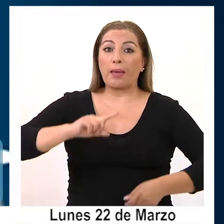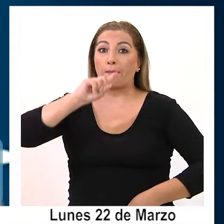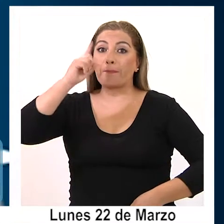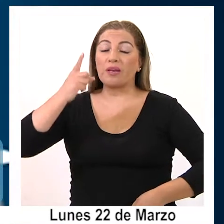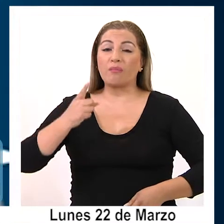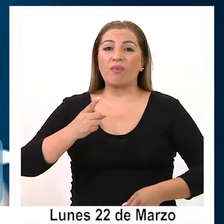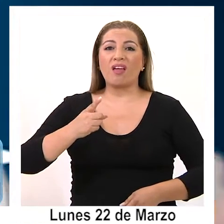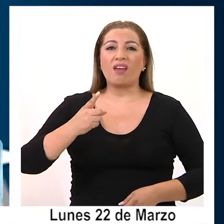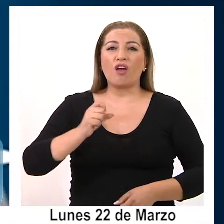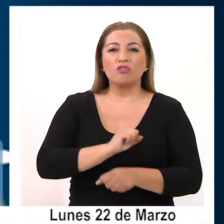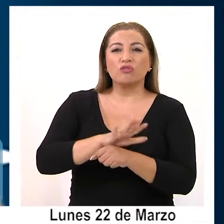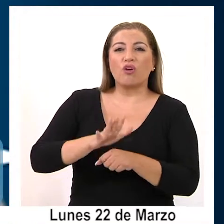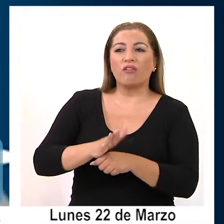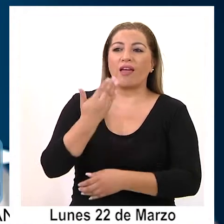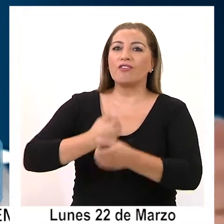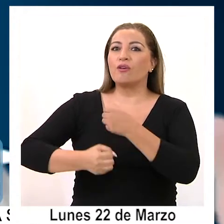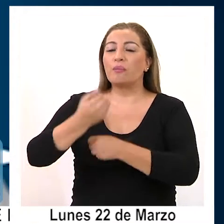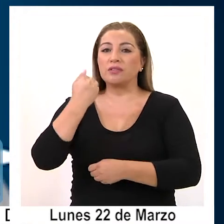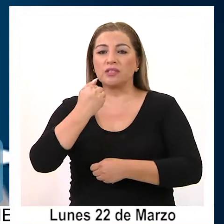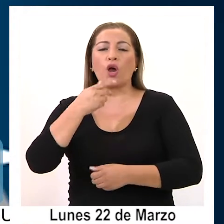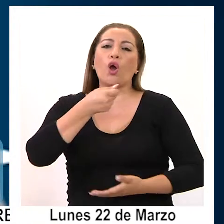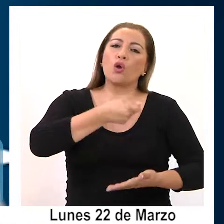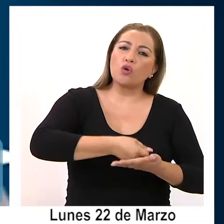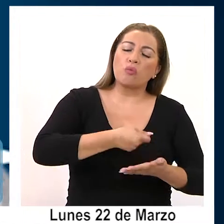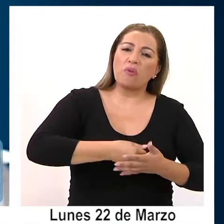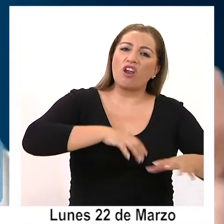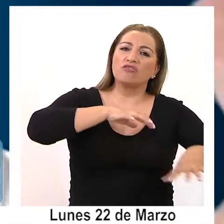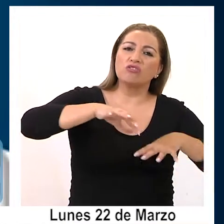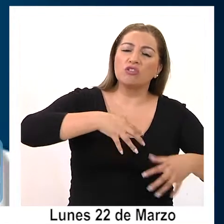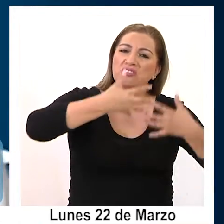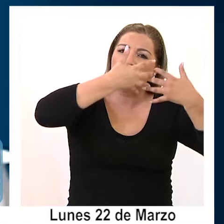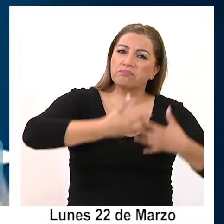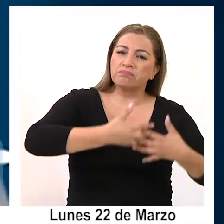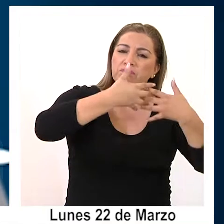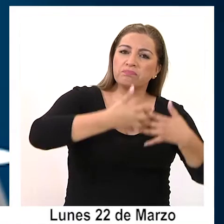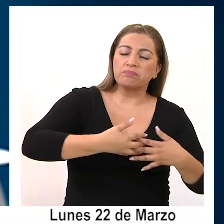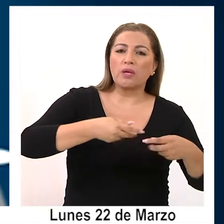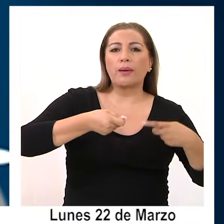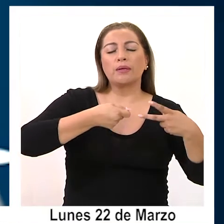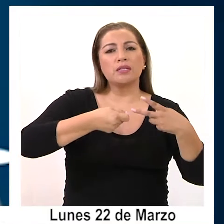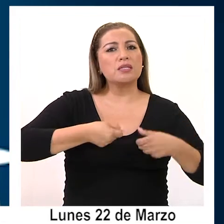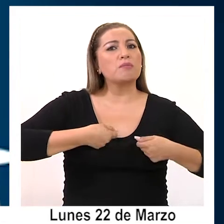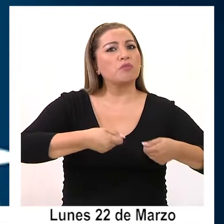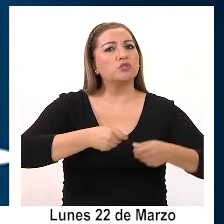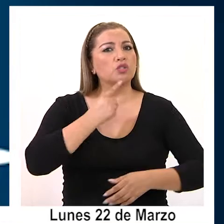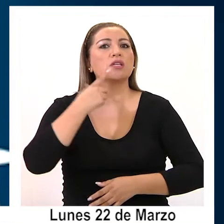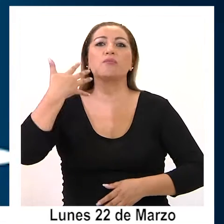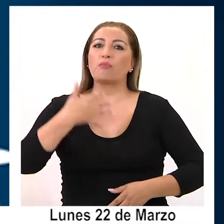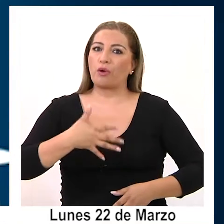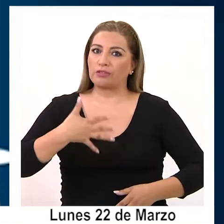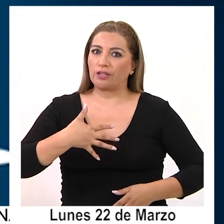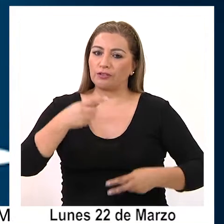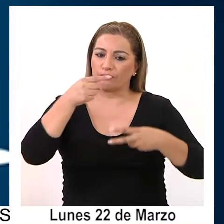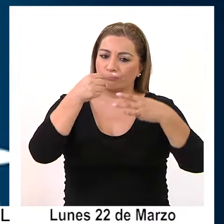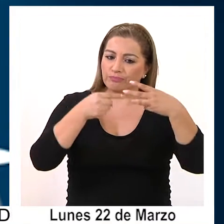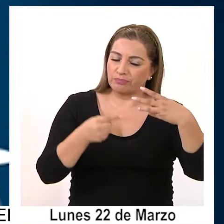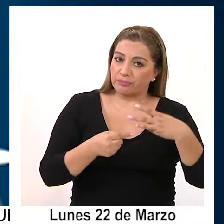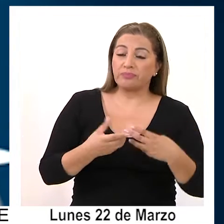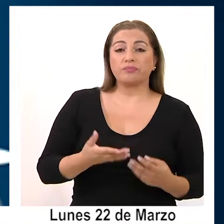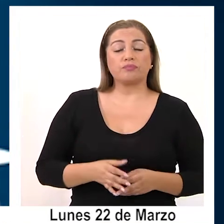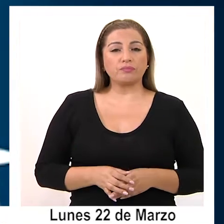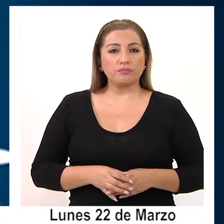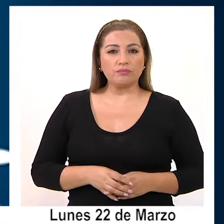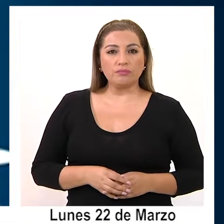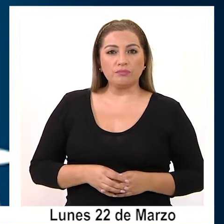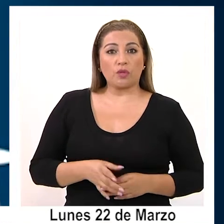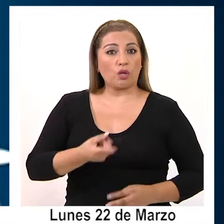parte de la pandemia, también con la compra de equipamiento, también con compra de insupos, también con inversiones importantes en este orden de cosas. Así es que